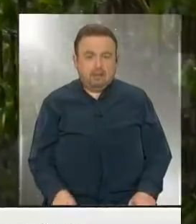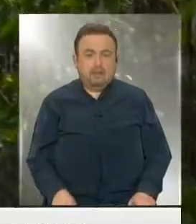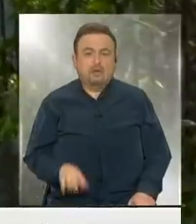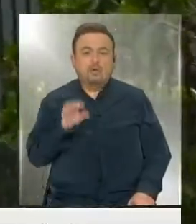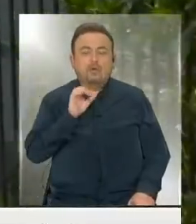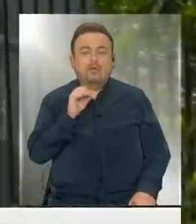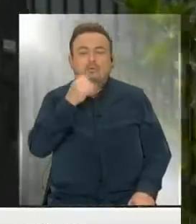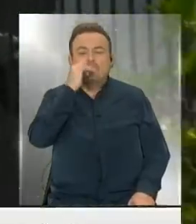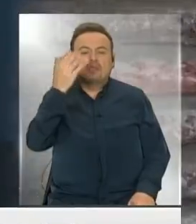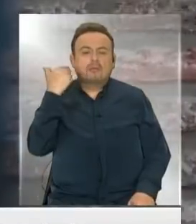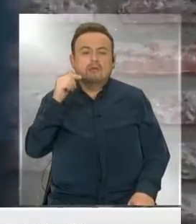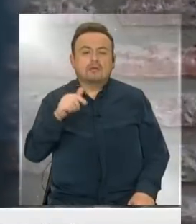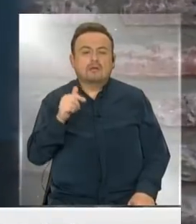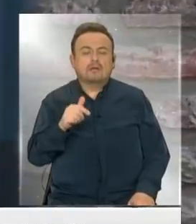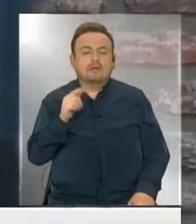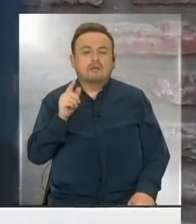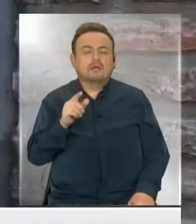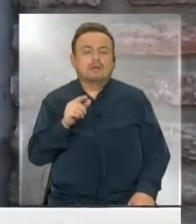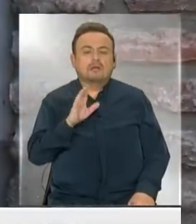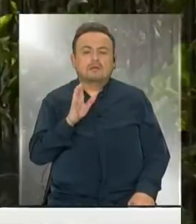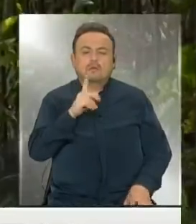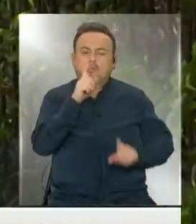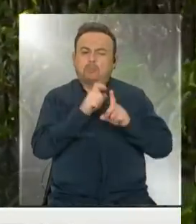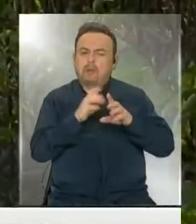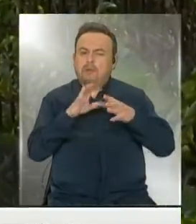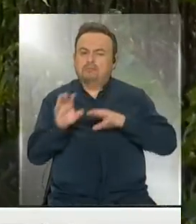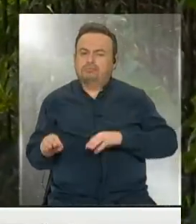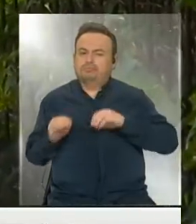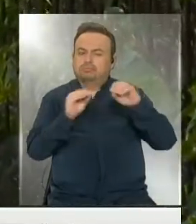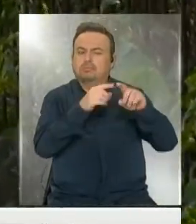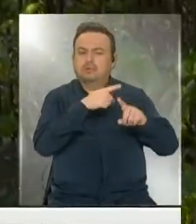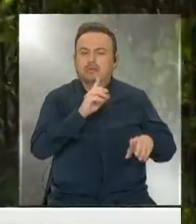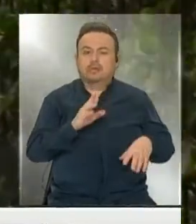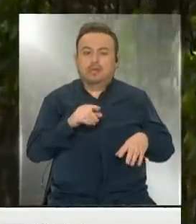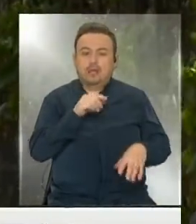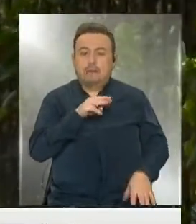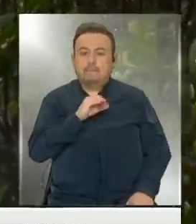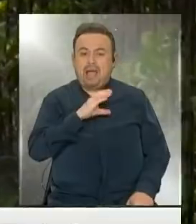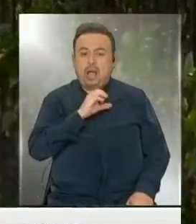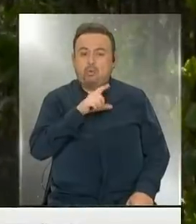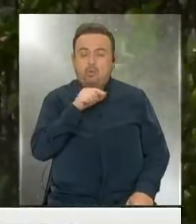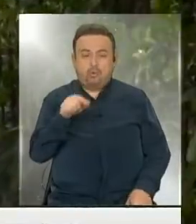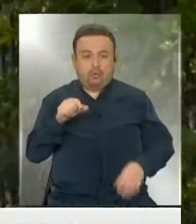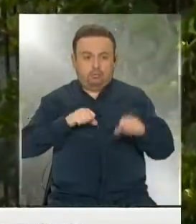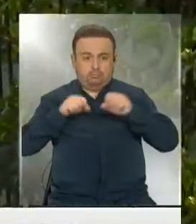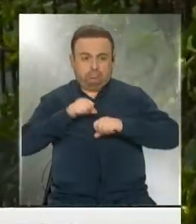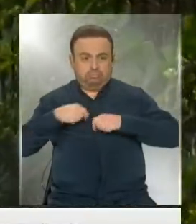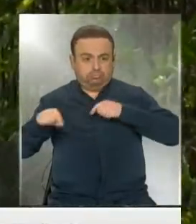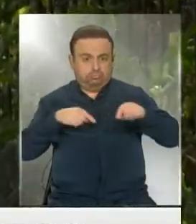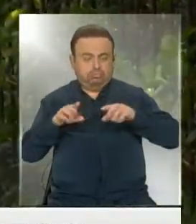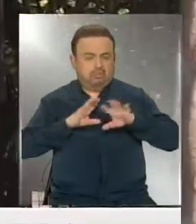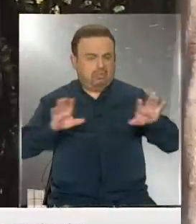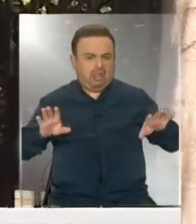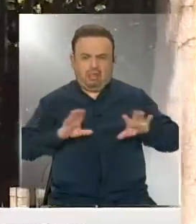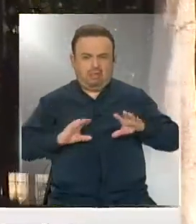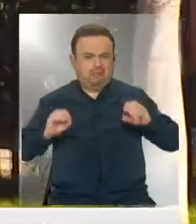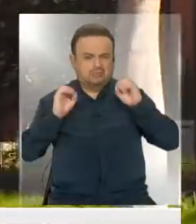¿Hace cuánto no? Aquí Pamacul, como hace un mes. ¿Había movimiento aquí en la empresa o no? ¿Acá? Sí, no, nada.